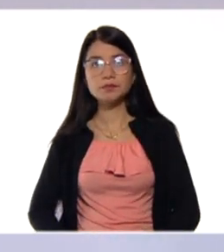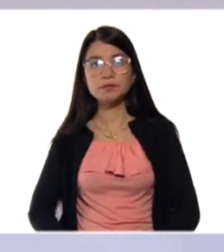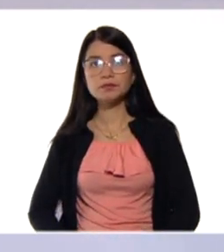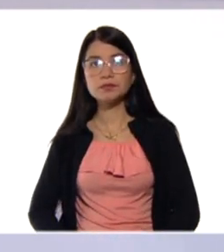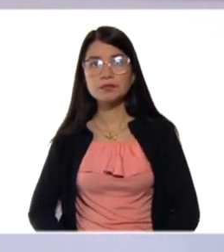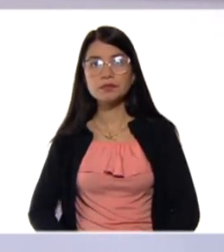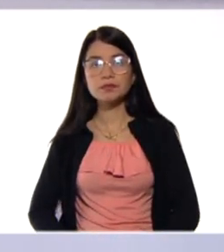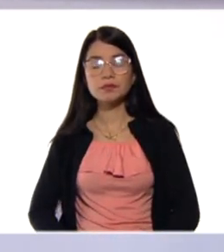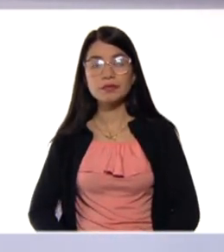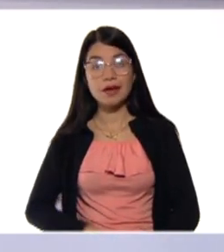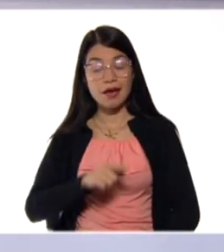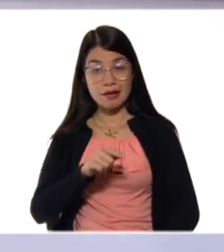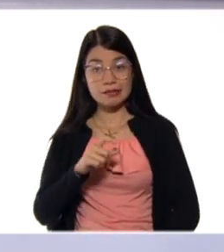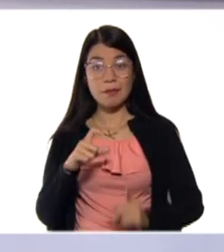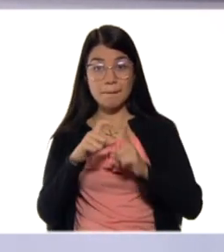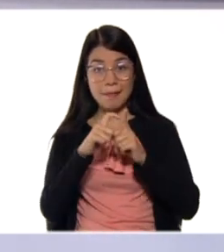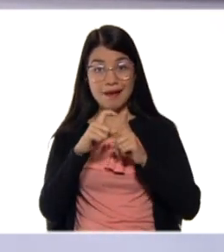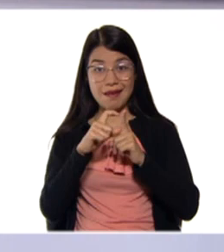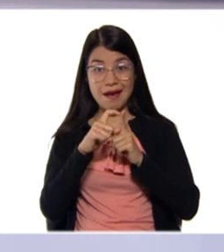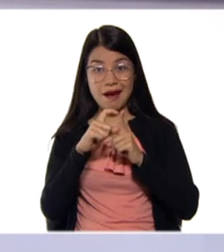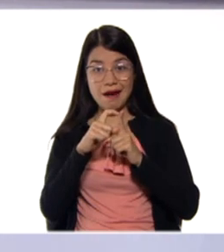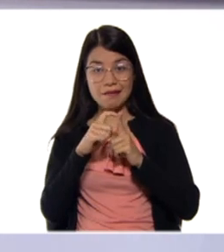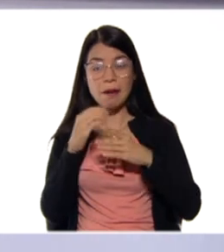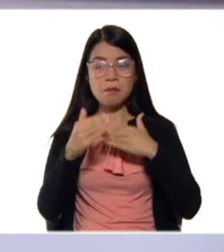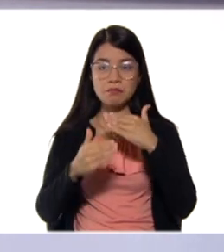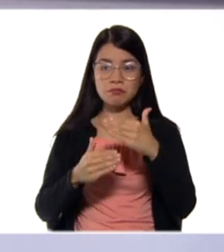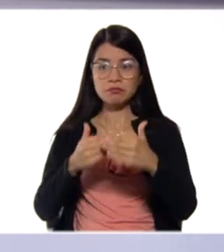son términos que vamos a ir conociendo.